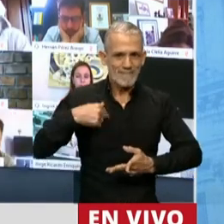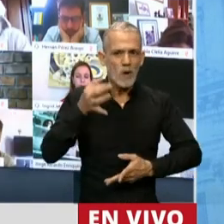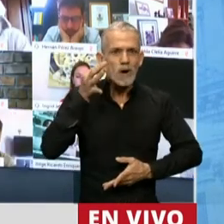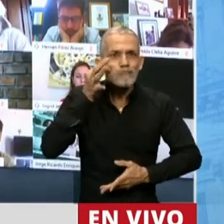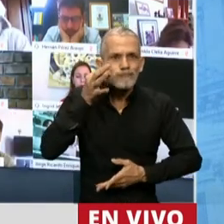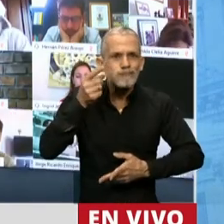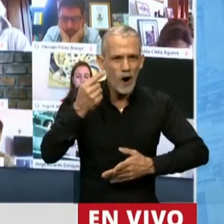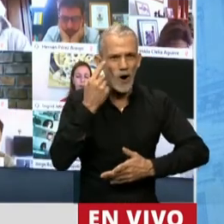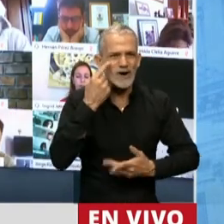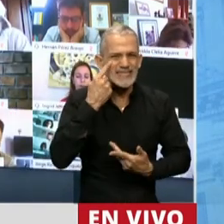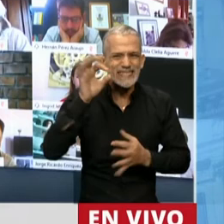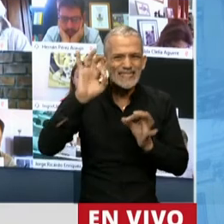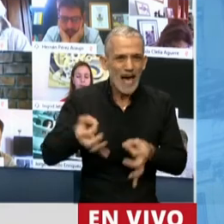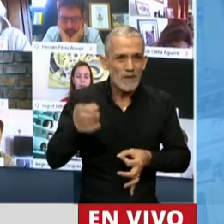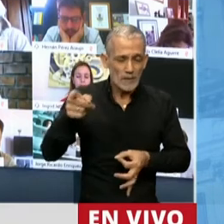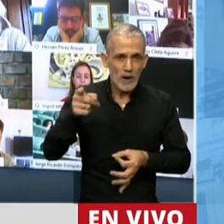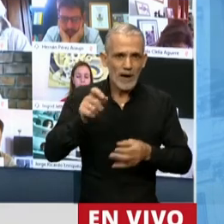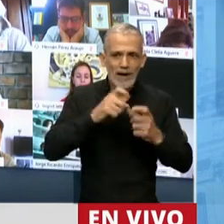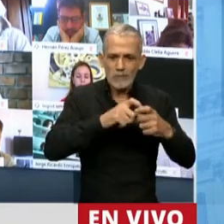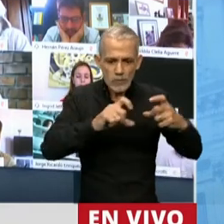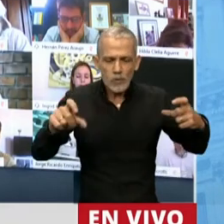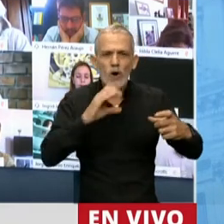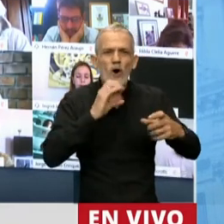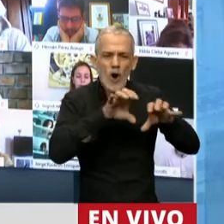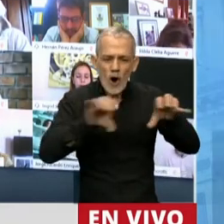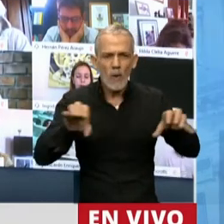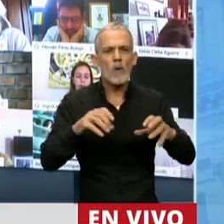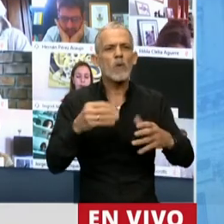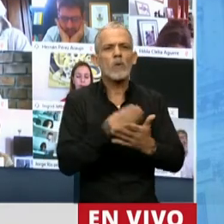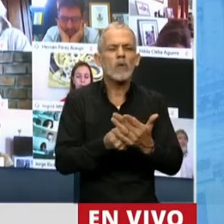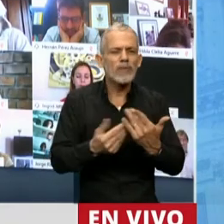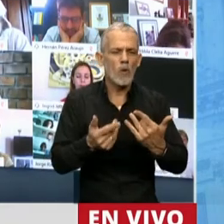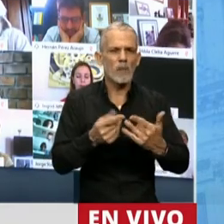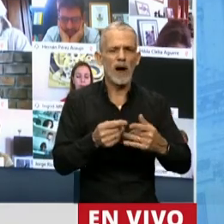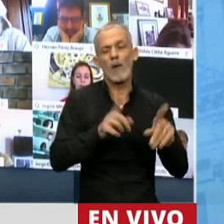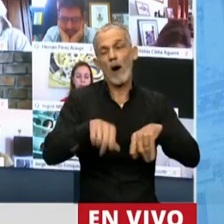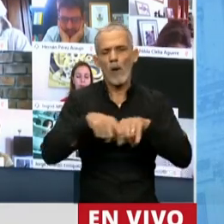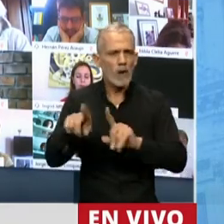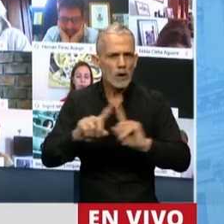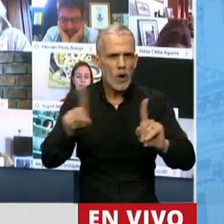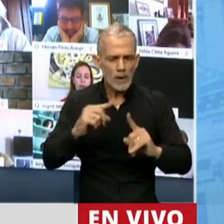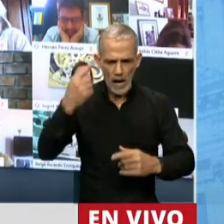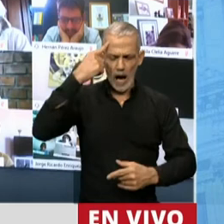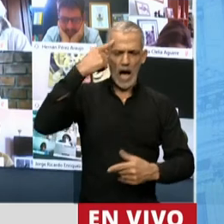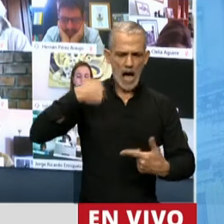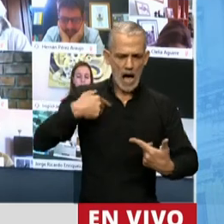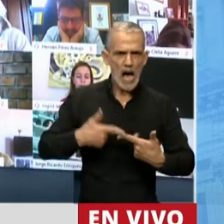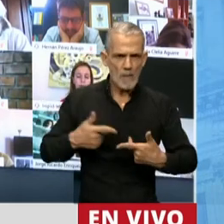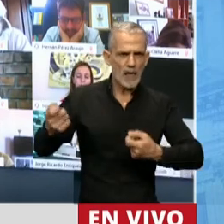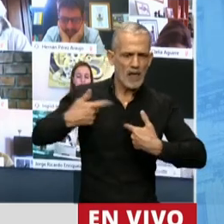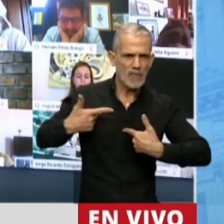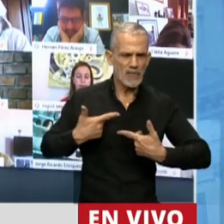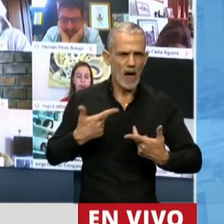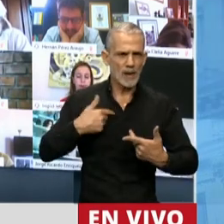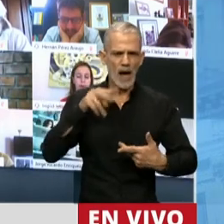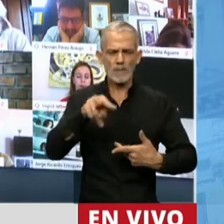plenamente conscientes de la importancia de sus historietas, para salir de los lugares comunes, para cuestionarnos, para apreciar en toda